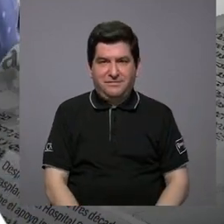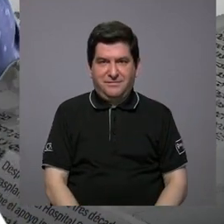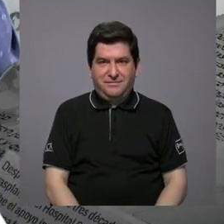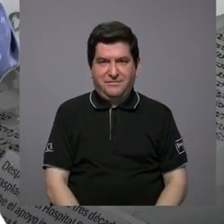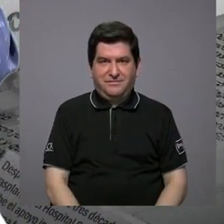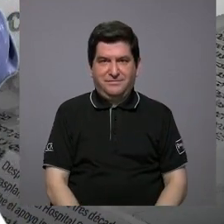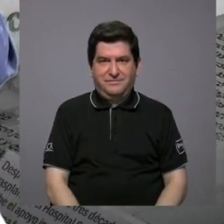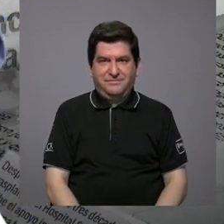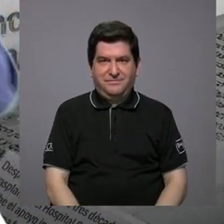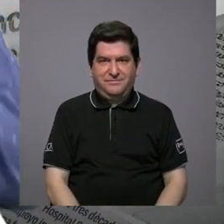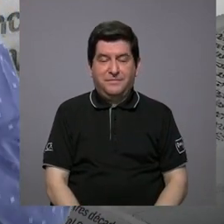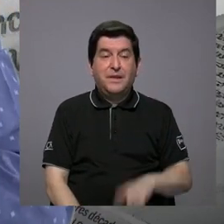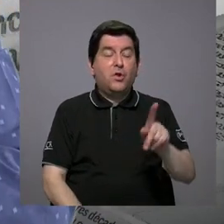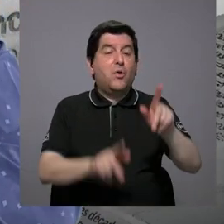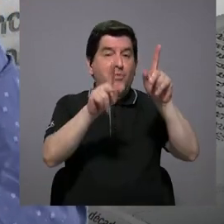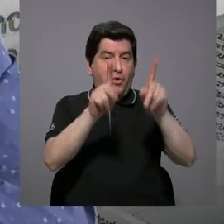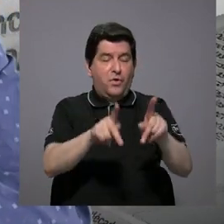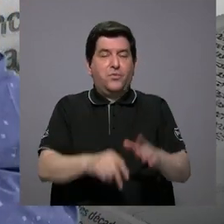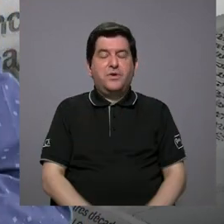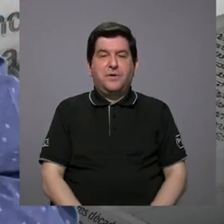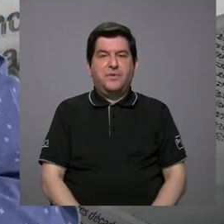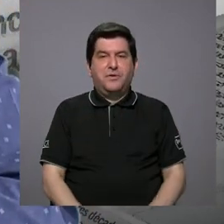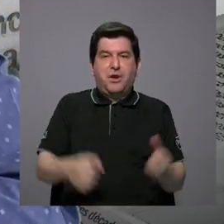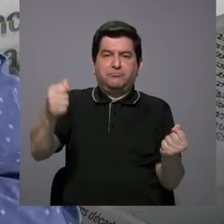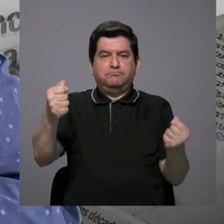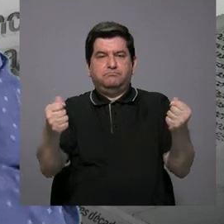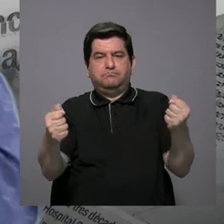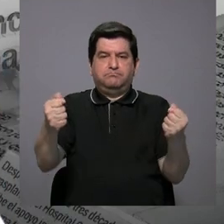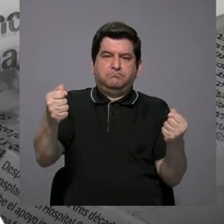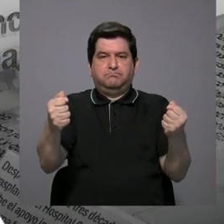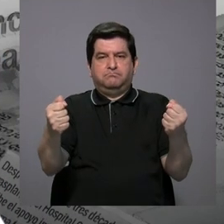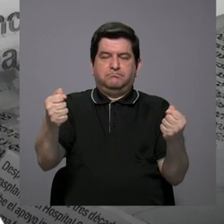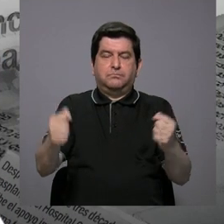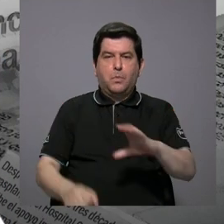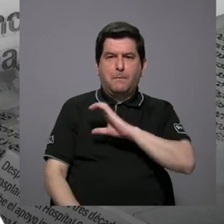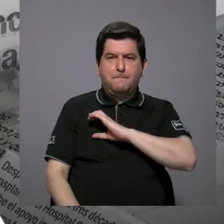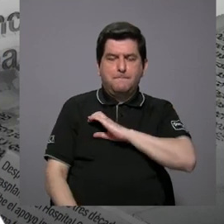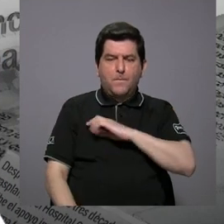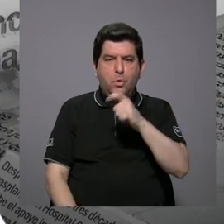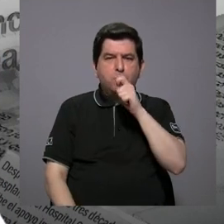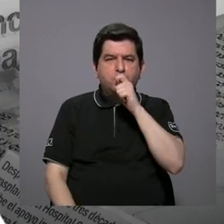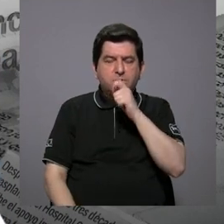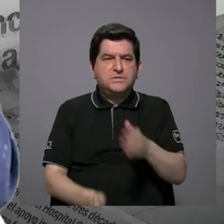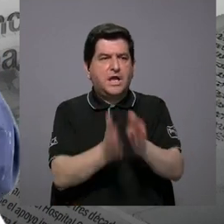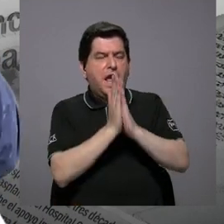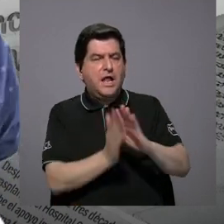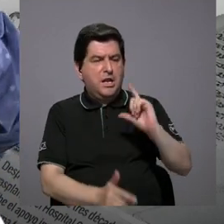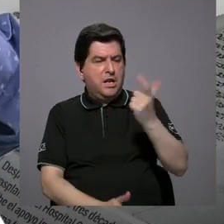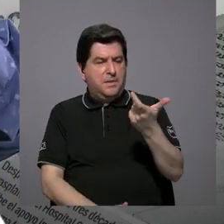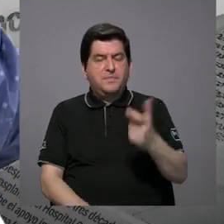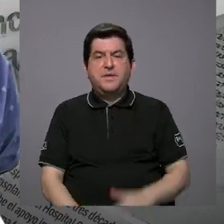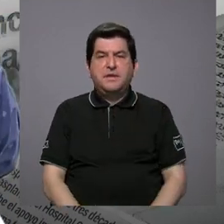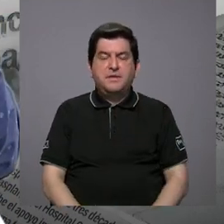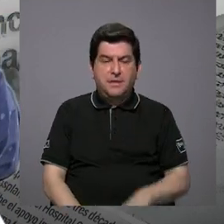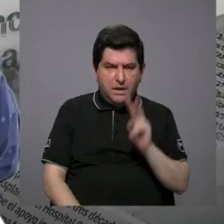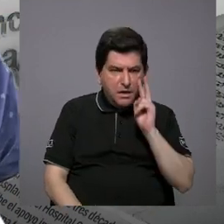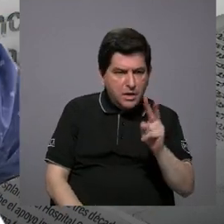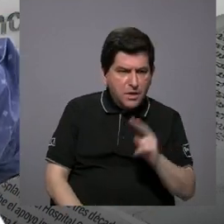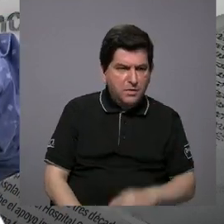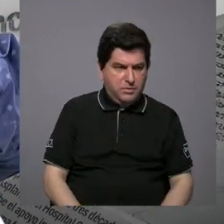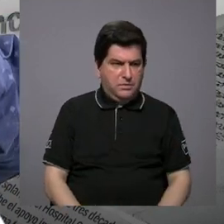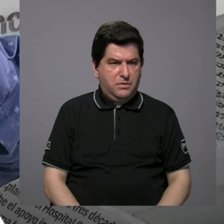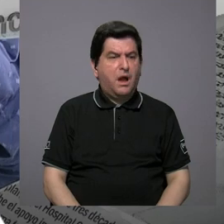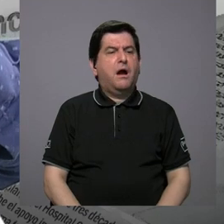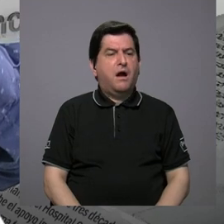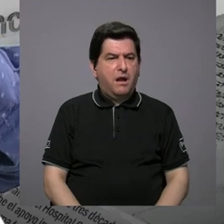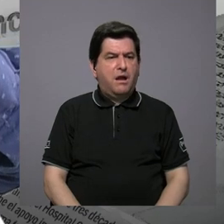que una persona que está manejando trailer, un tráfico, lo pare y le pide la licencia y el tráfico ve, ah,